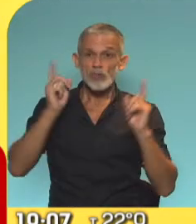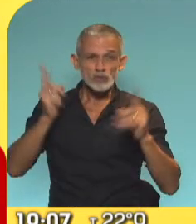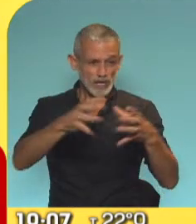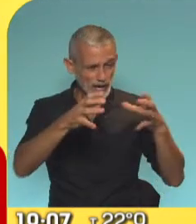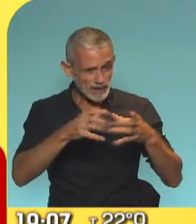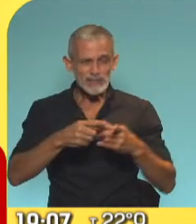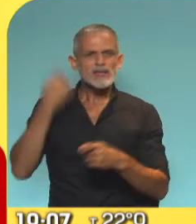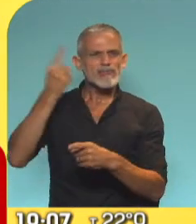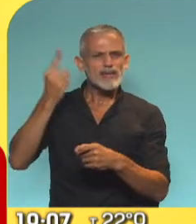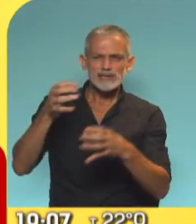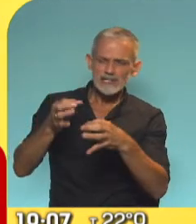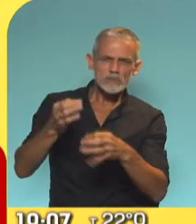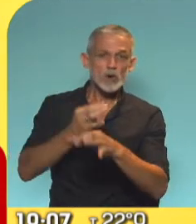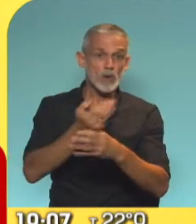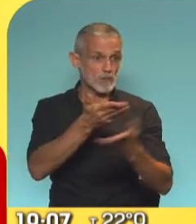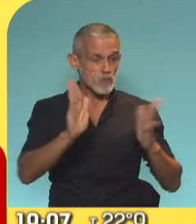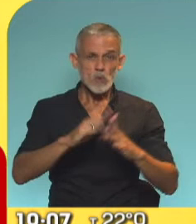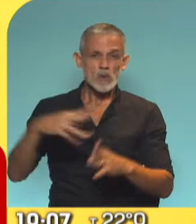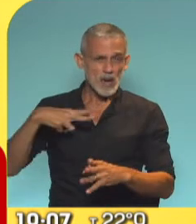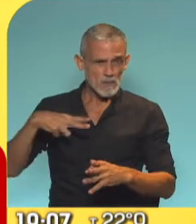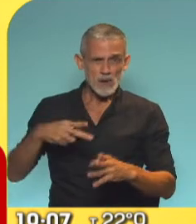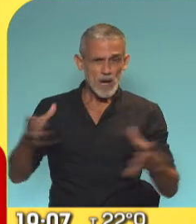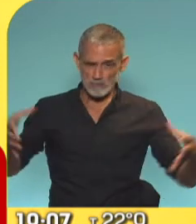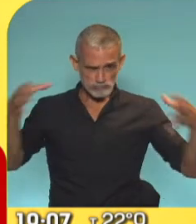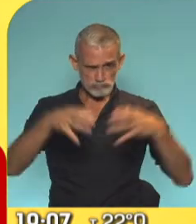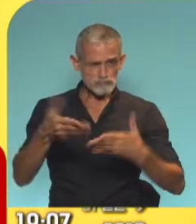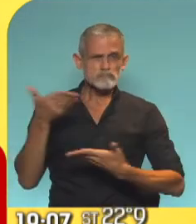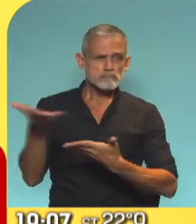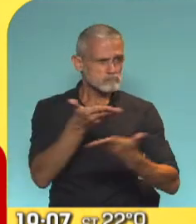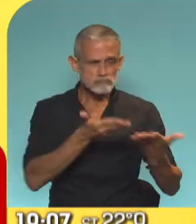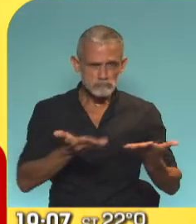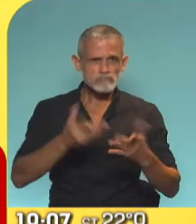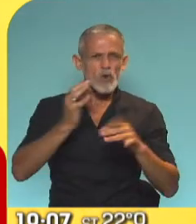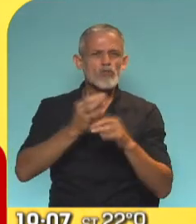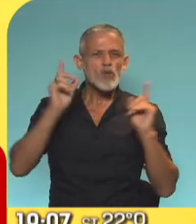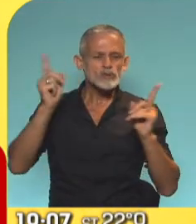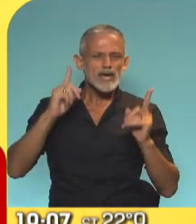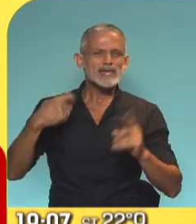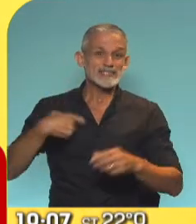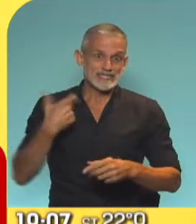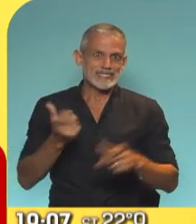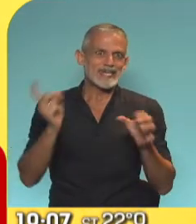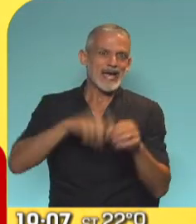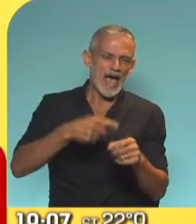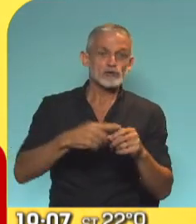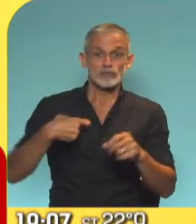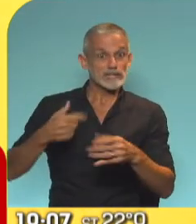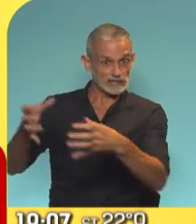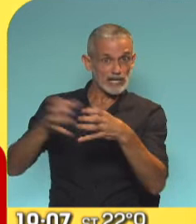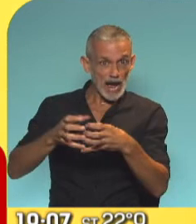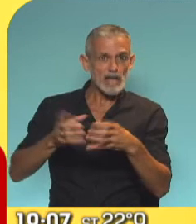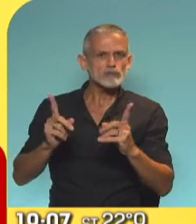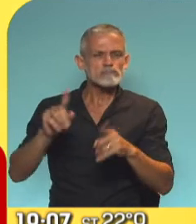con directivos, tanto de escuelas públicas como escuelas de gestión privada, con docentes sindicalizados, con sindicatos, con